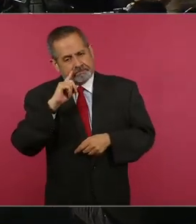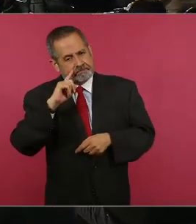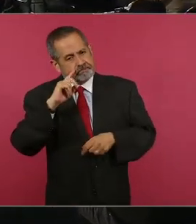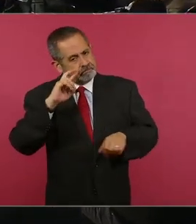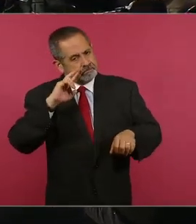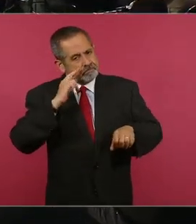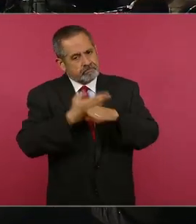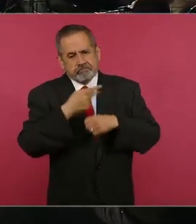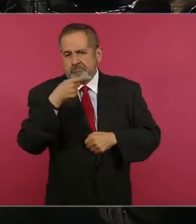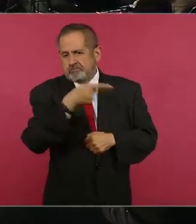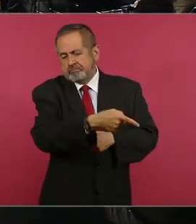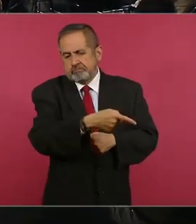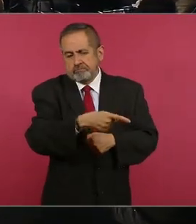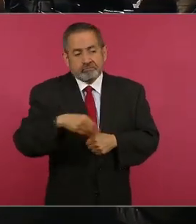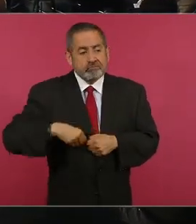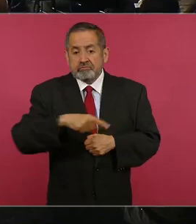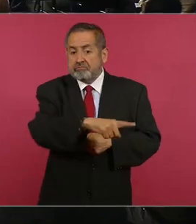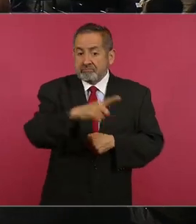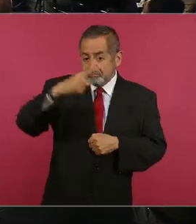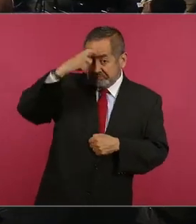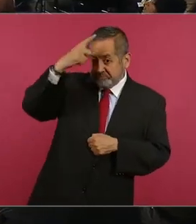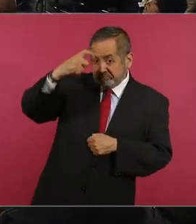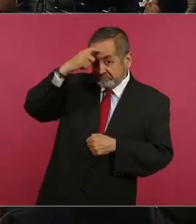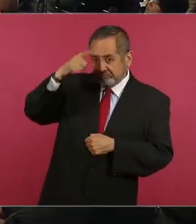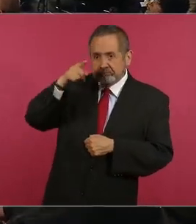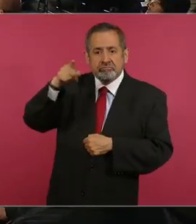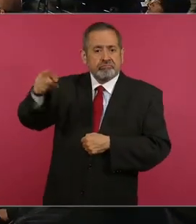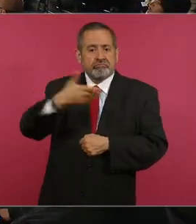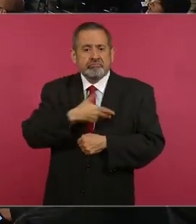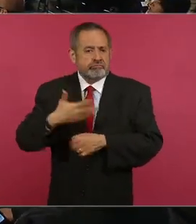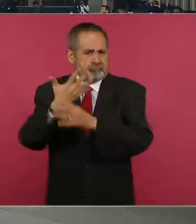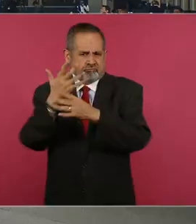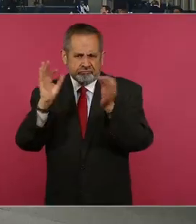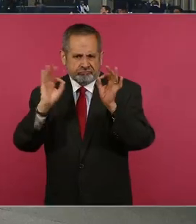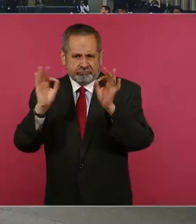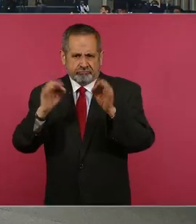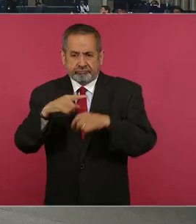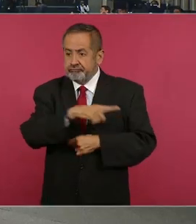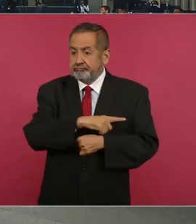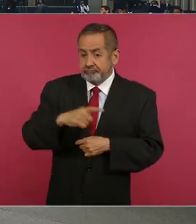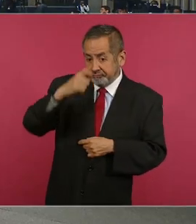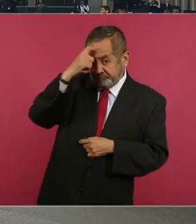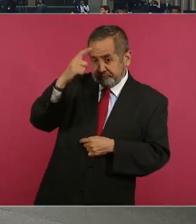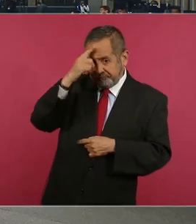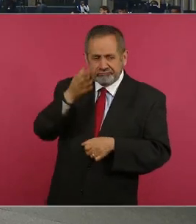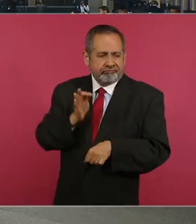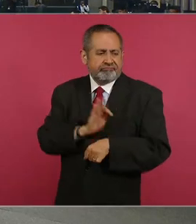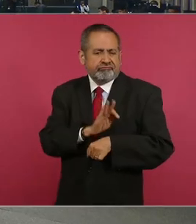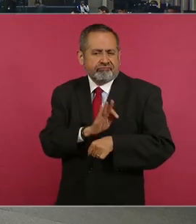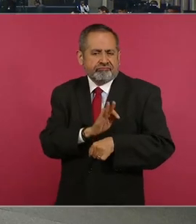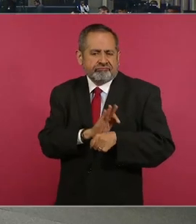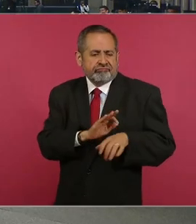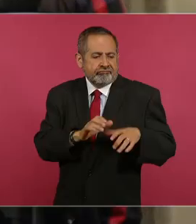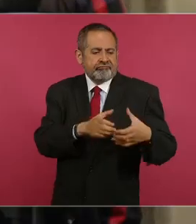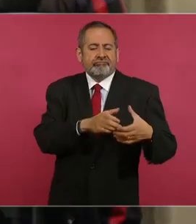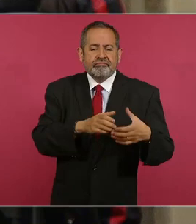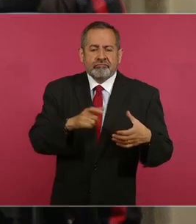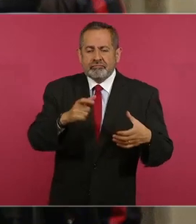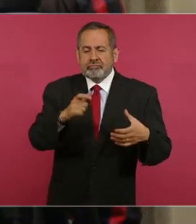por haber inventado frases que usted nunca dijo para beneficio de Xochitl Galvez, esta candidata